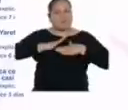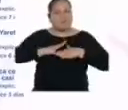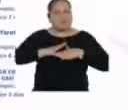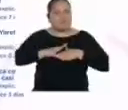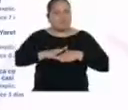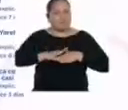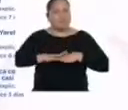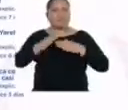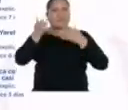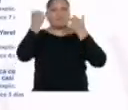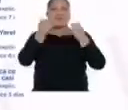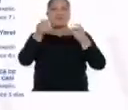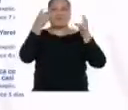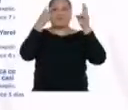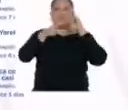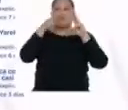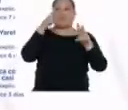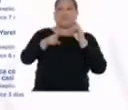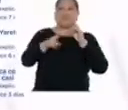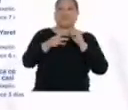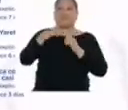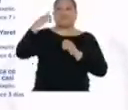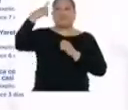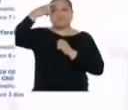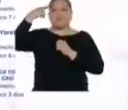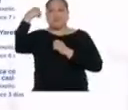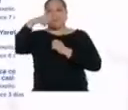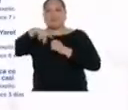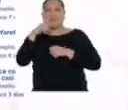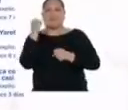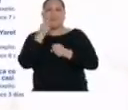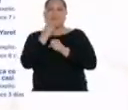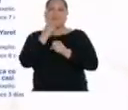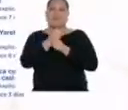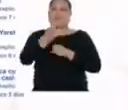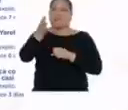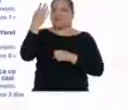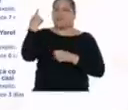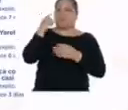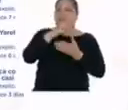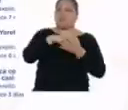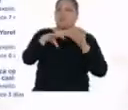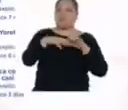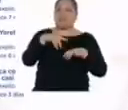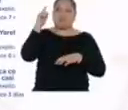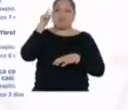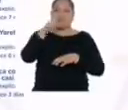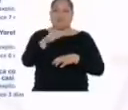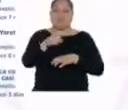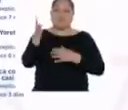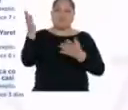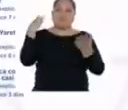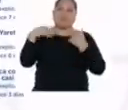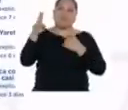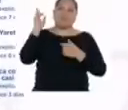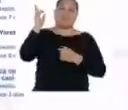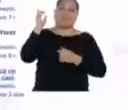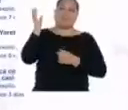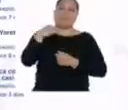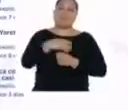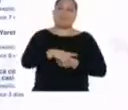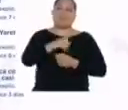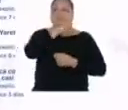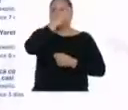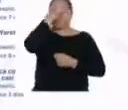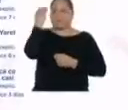Tranquilidad. Hoy revisaremos y reflexionaremos sobre los trabajos realizados. Así que para eso vamos a llamar a la profesora.